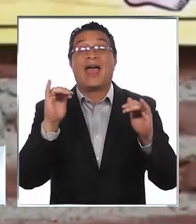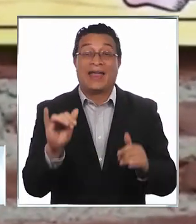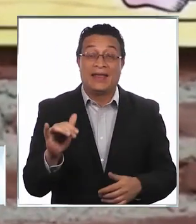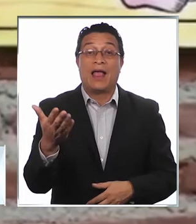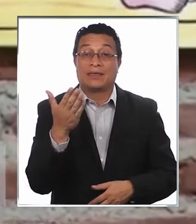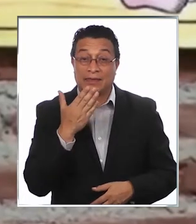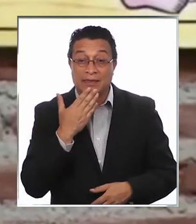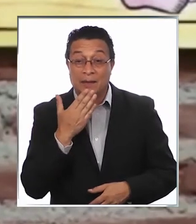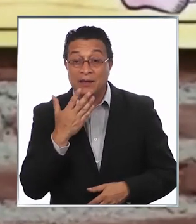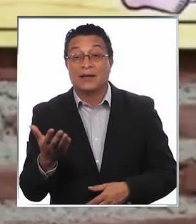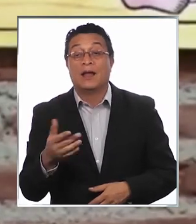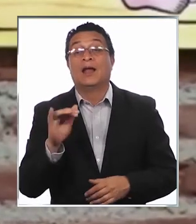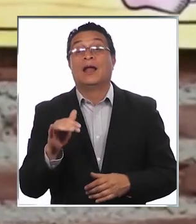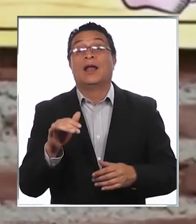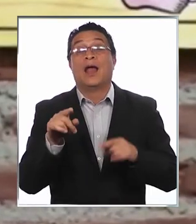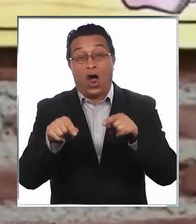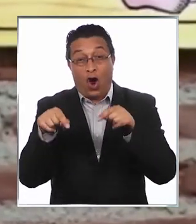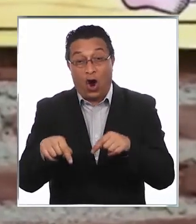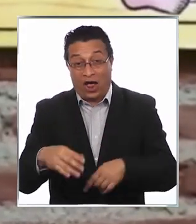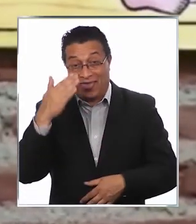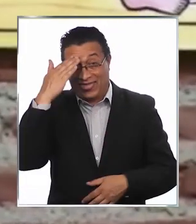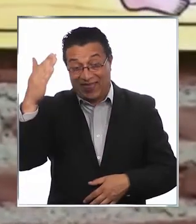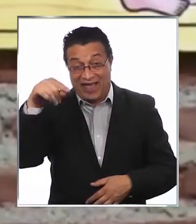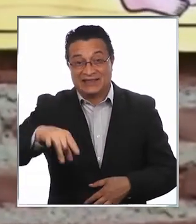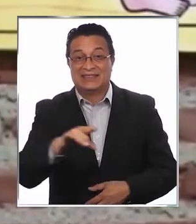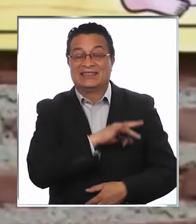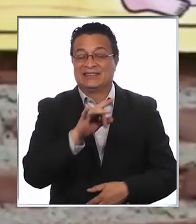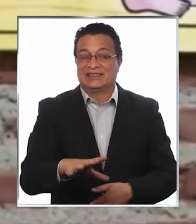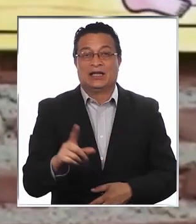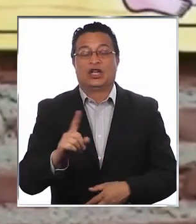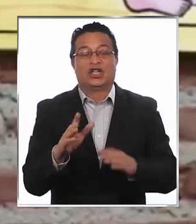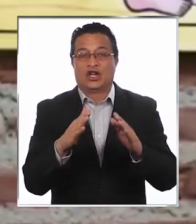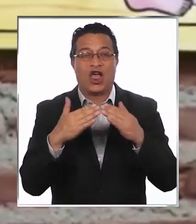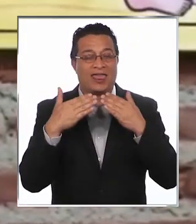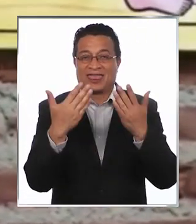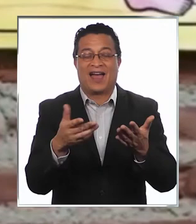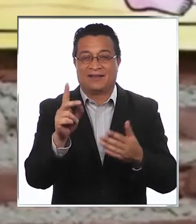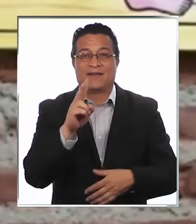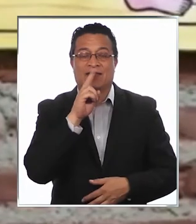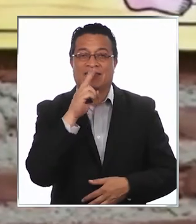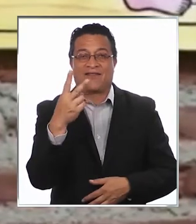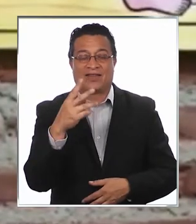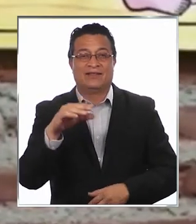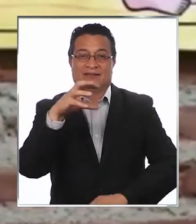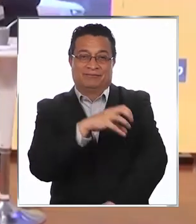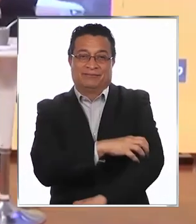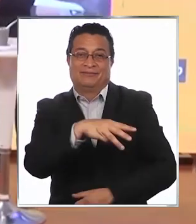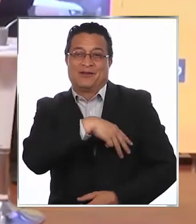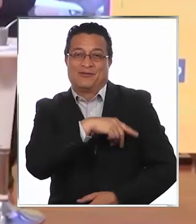y cuestión que hoy día en Chile, por lo menos, no entrega la televisión centralizada.